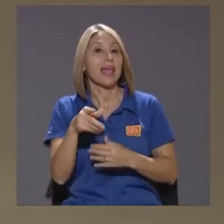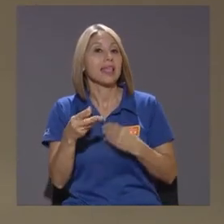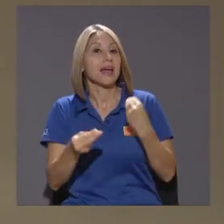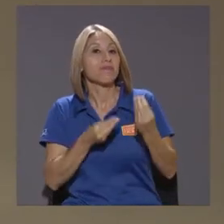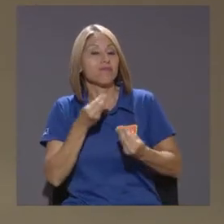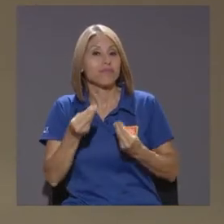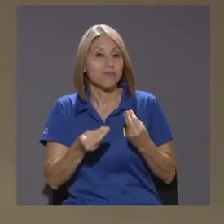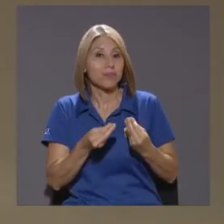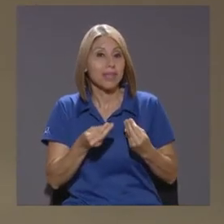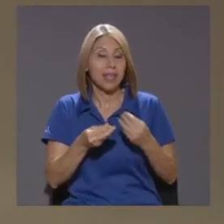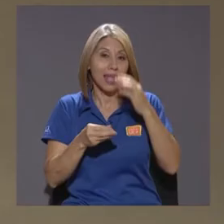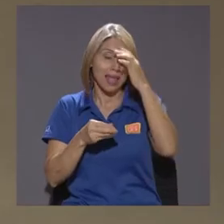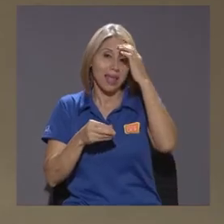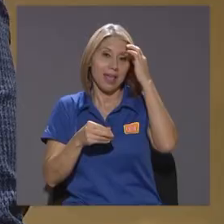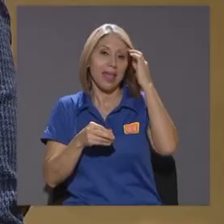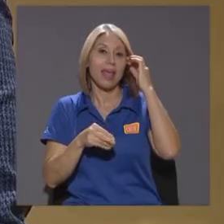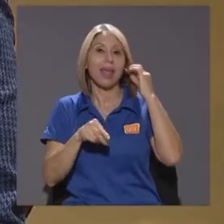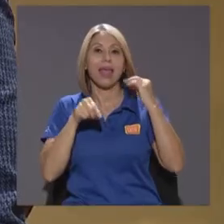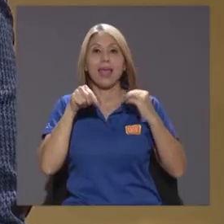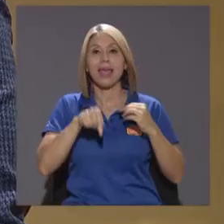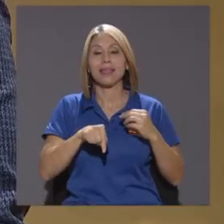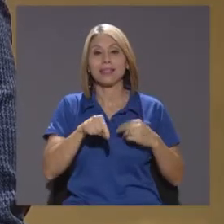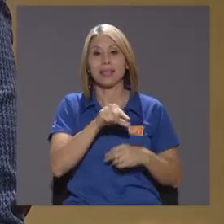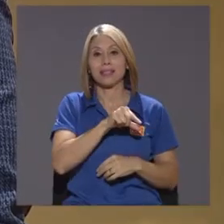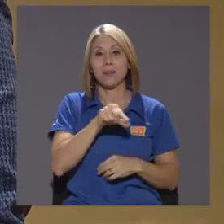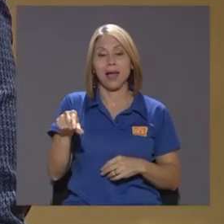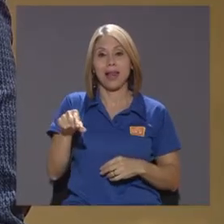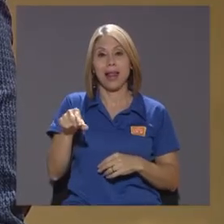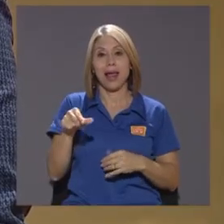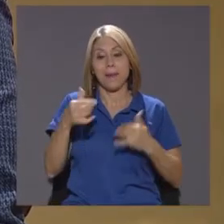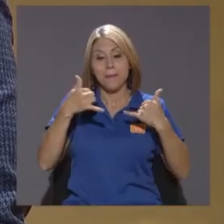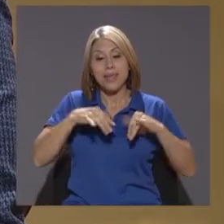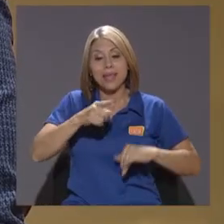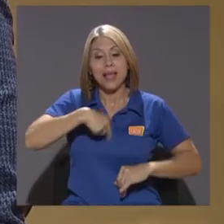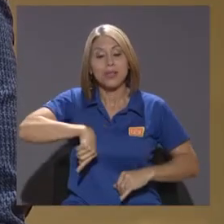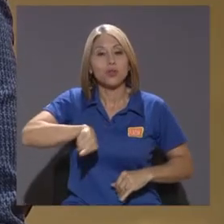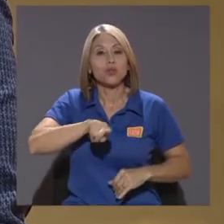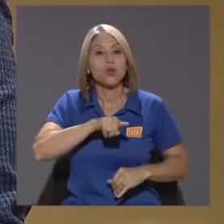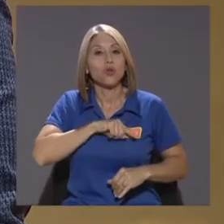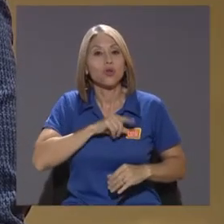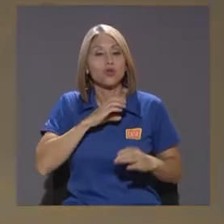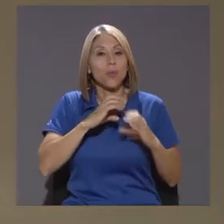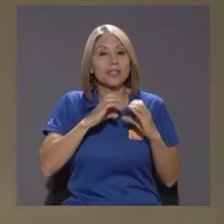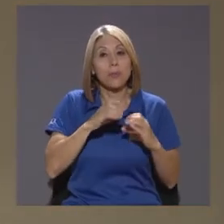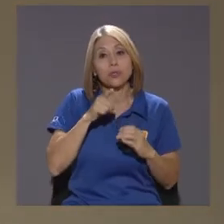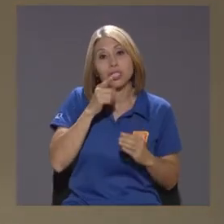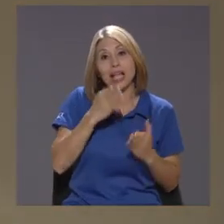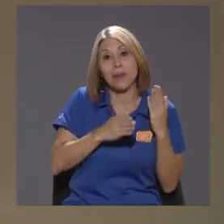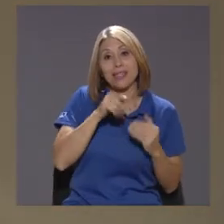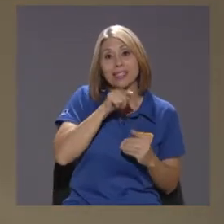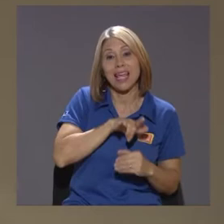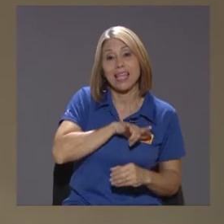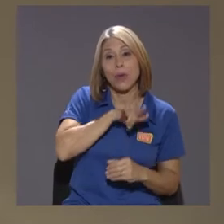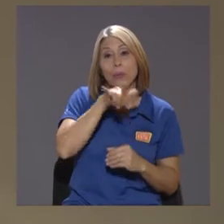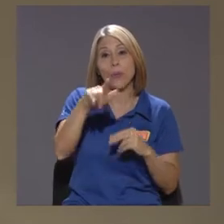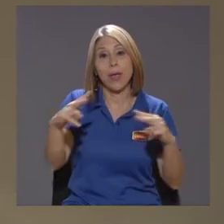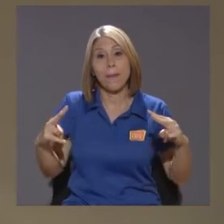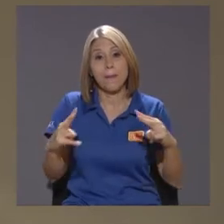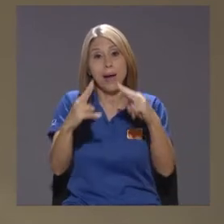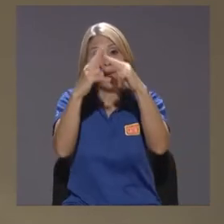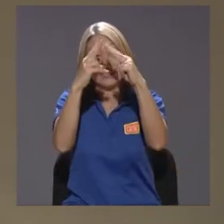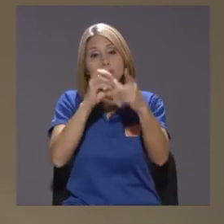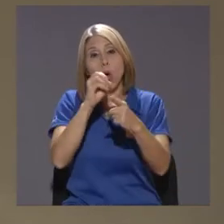Esta semana Mientras conversamos Nosotros Ella puede estar En París O en Bon Conversando Porque